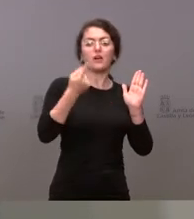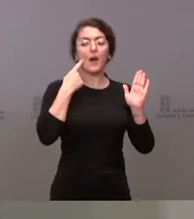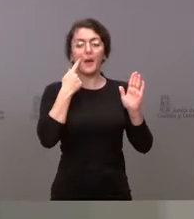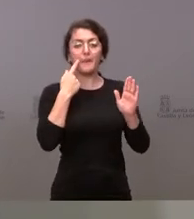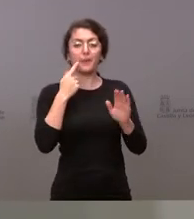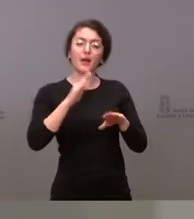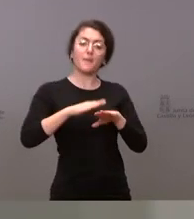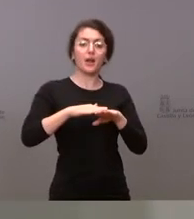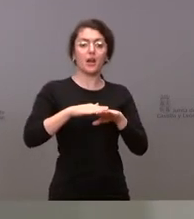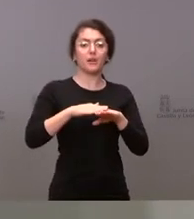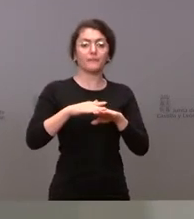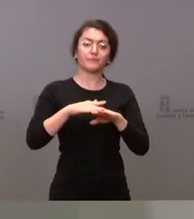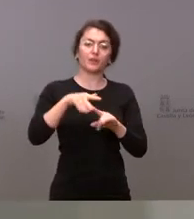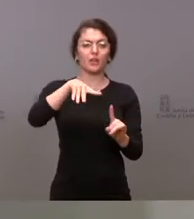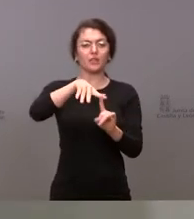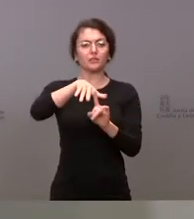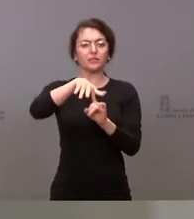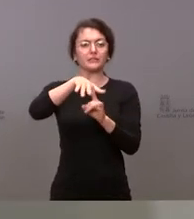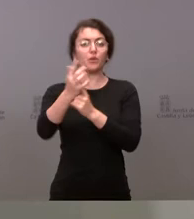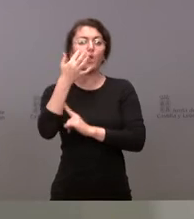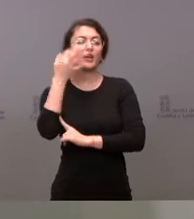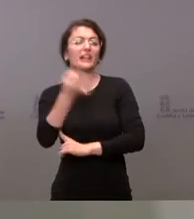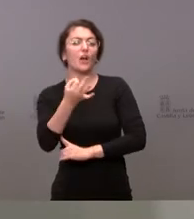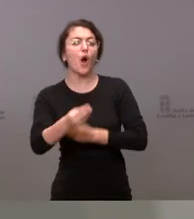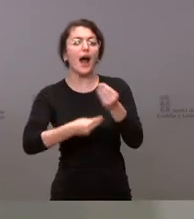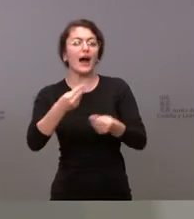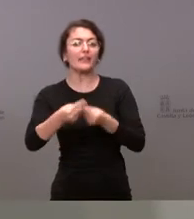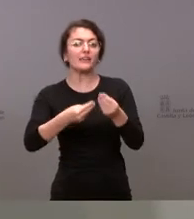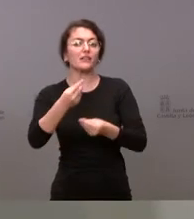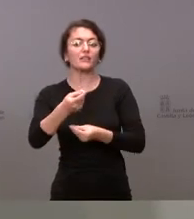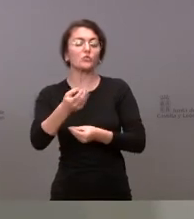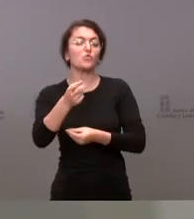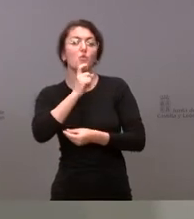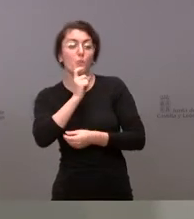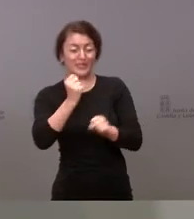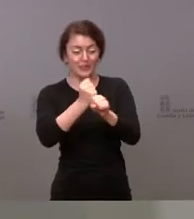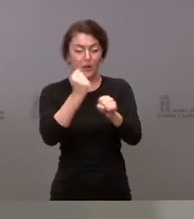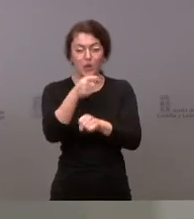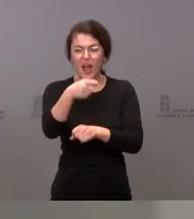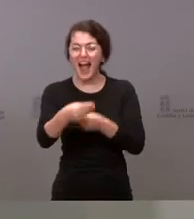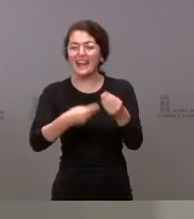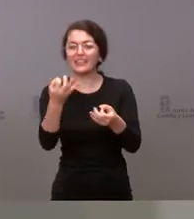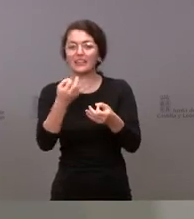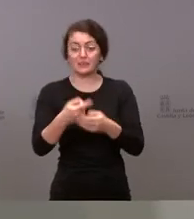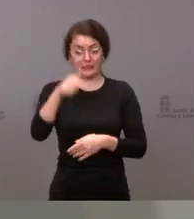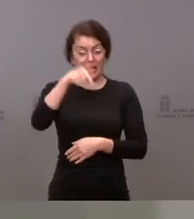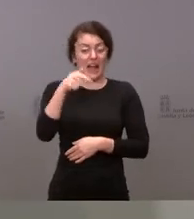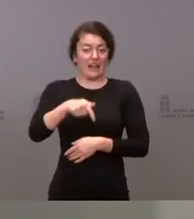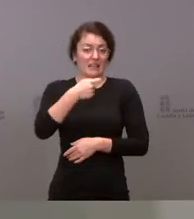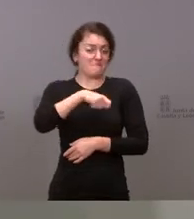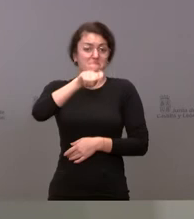las situaciones de riesgo, dónde se ubican los trabajadores. En este país la vacunación no es obligatoria.